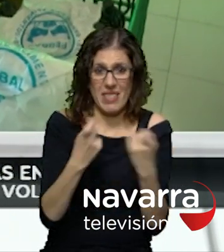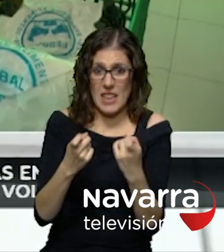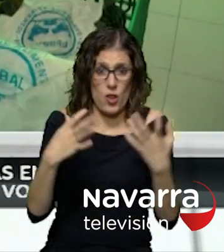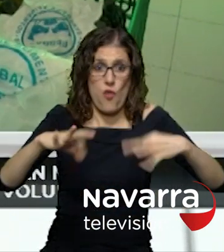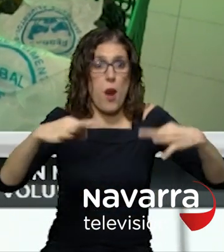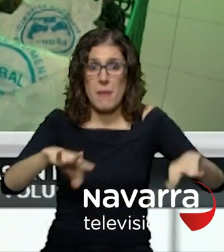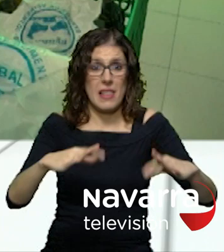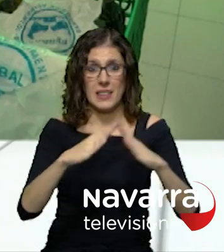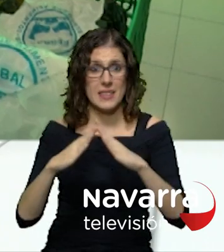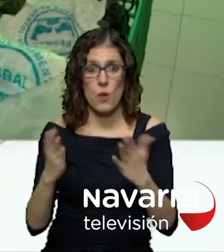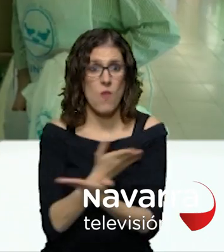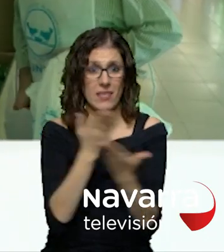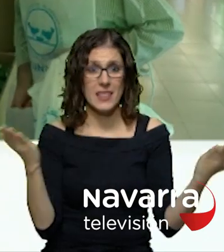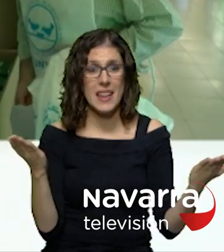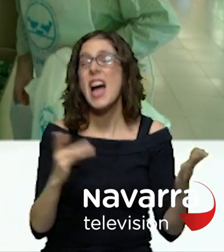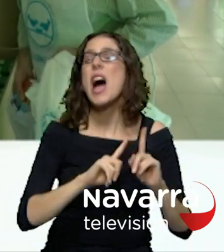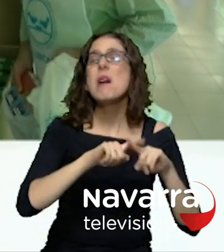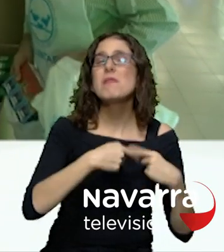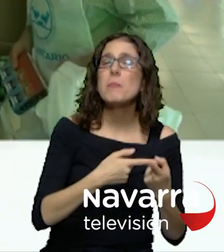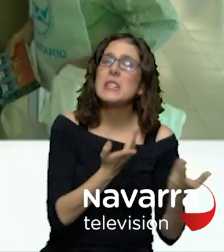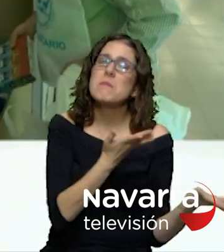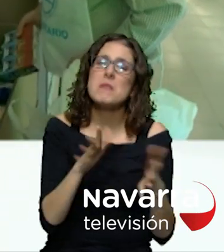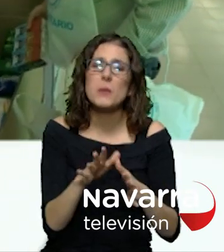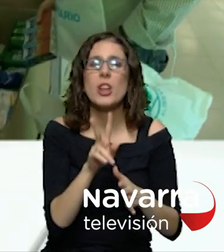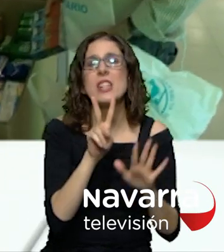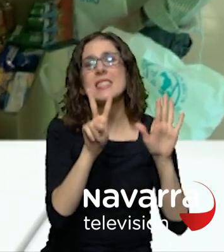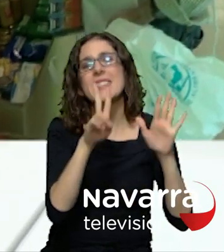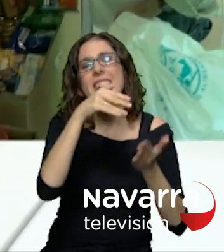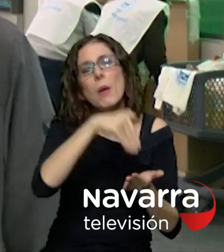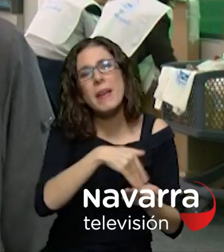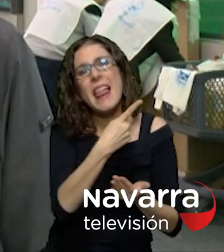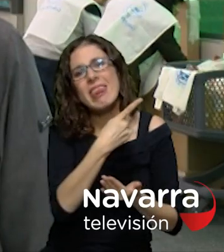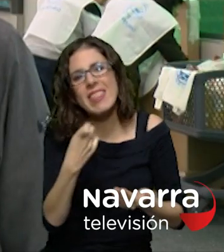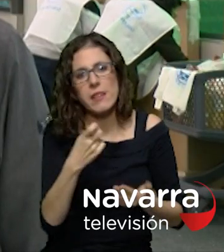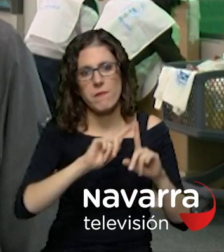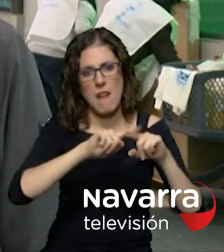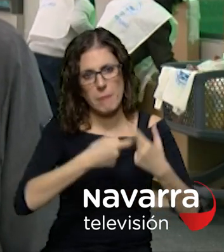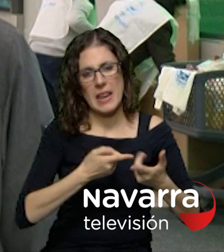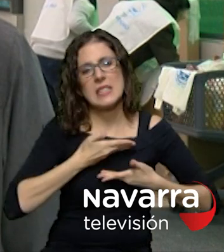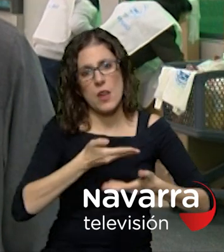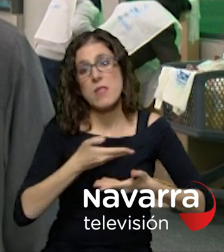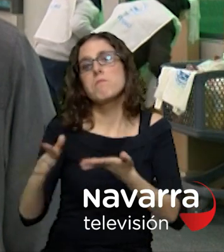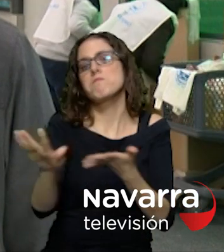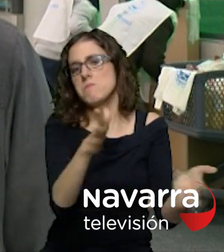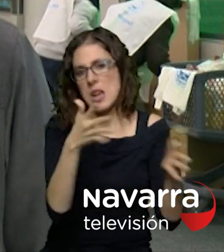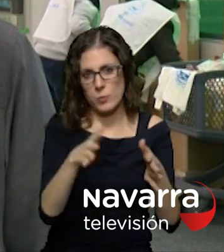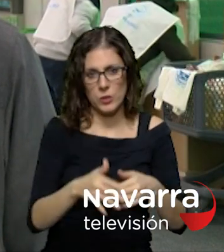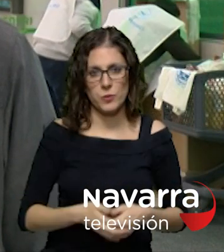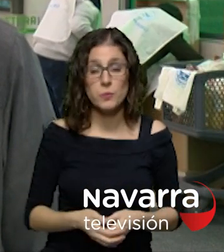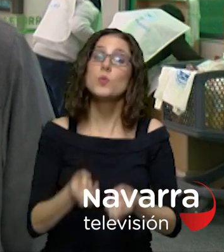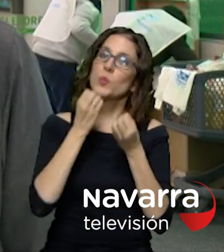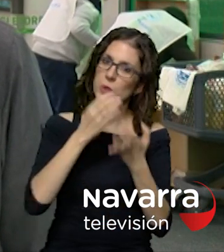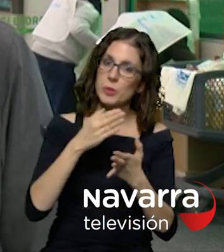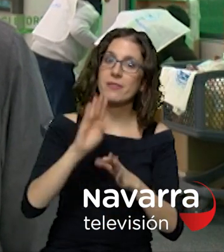y el número de familias pues suelen ser en torno a las 7.100 aproximadamente bueno pues con ese llamamiento nos